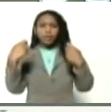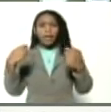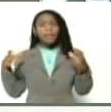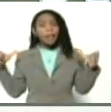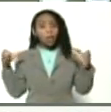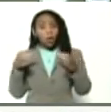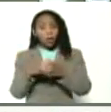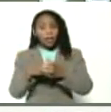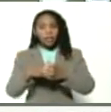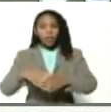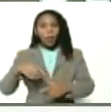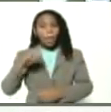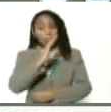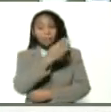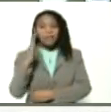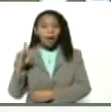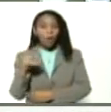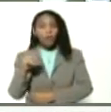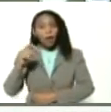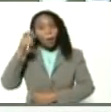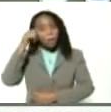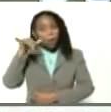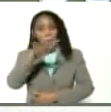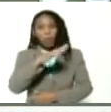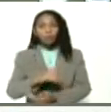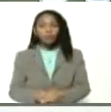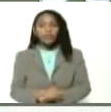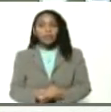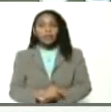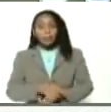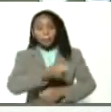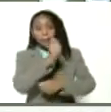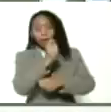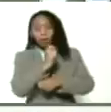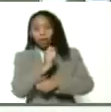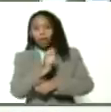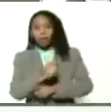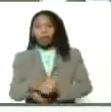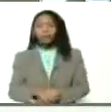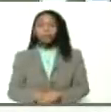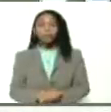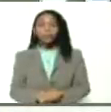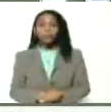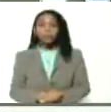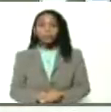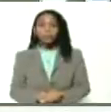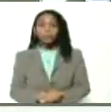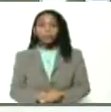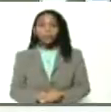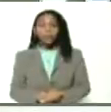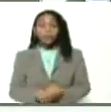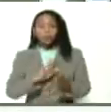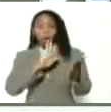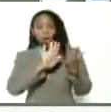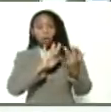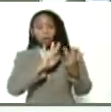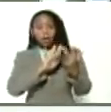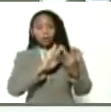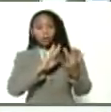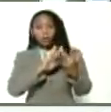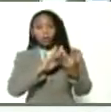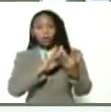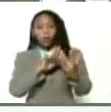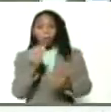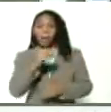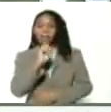Bicentenario de los Pueblos, de pescadores, pescadoras, de acuicultores y acuicultoras, conéctense con